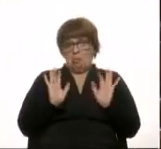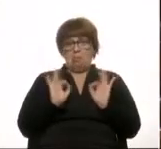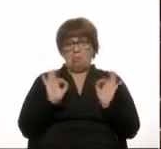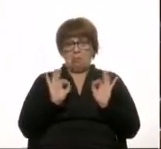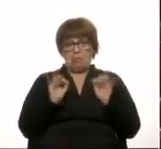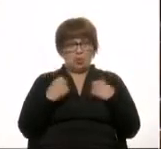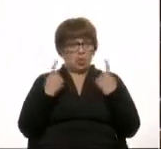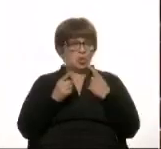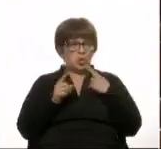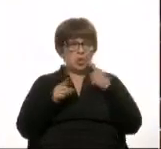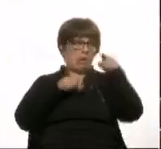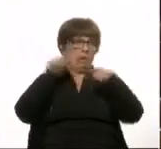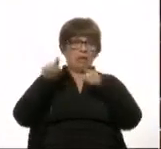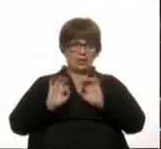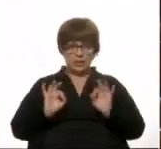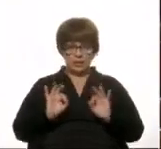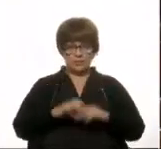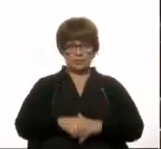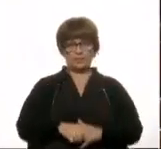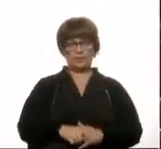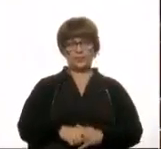Y menos cuando nosotros no lo hemos hecho. Gracias. Gracias. Gracias. Gracias. Gracias.